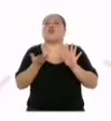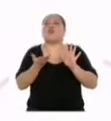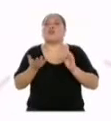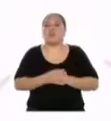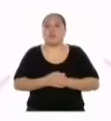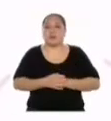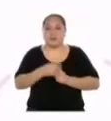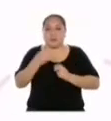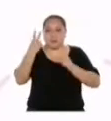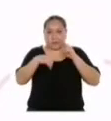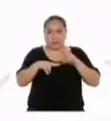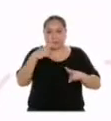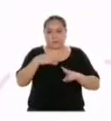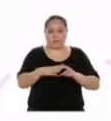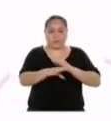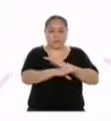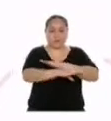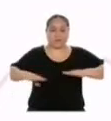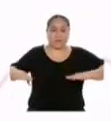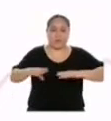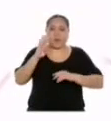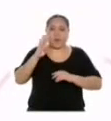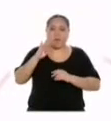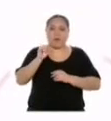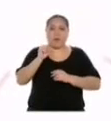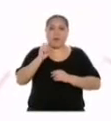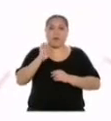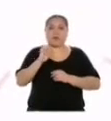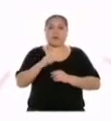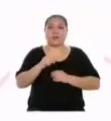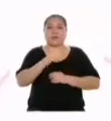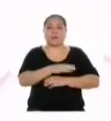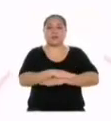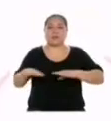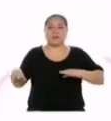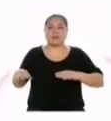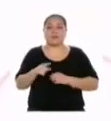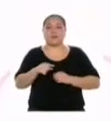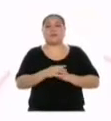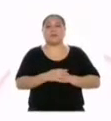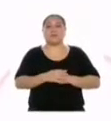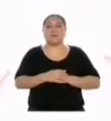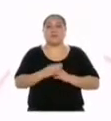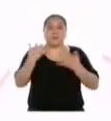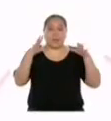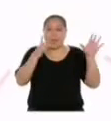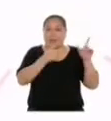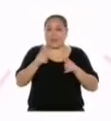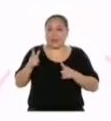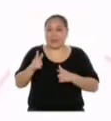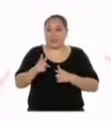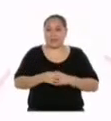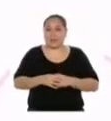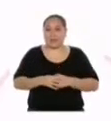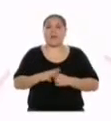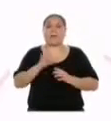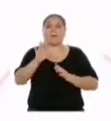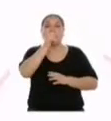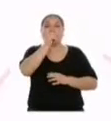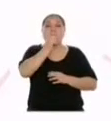Indiquemos en la parte inferior el gráfico base de datos de la encuesta sobre hábitos de vida saludable. ¿Ahora sí ya estamos? Paciencia.